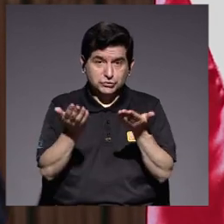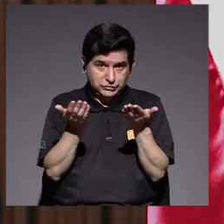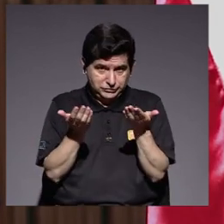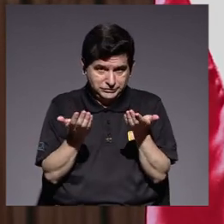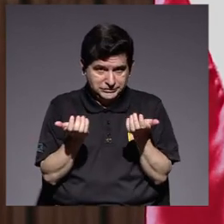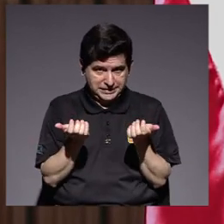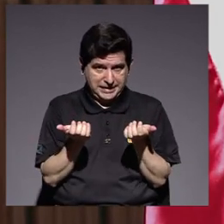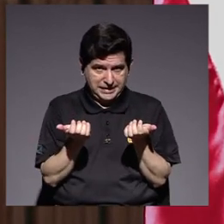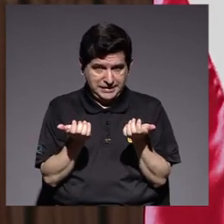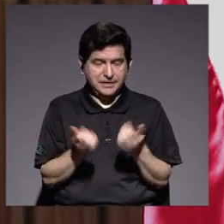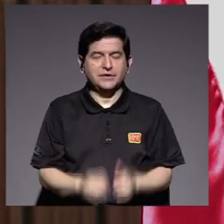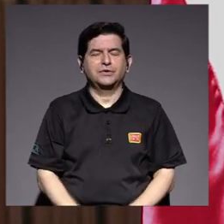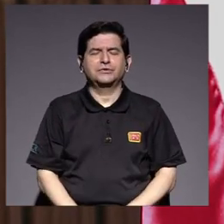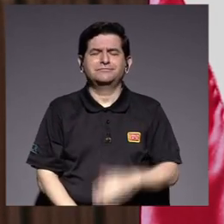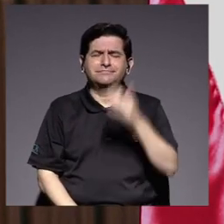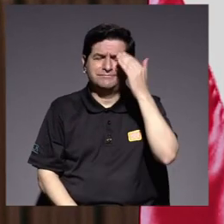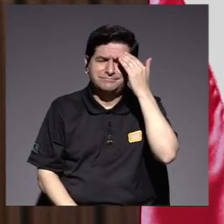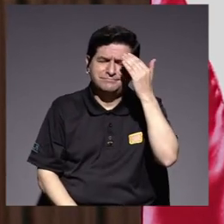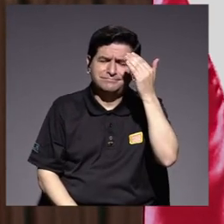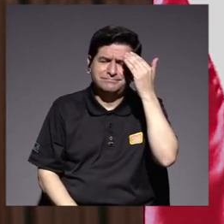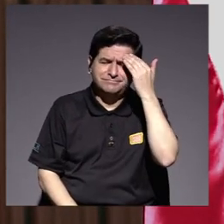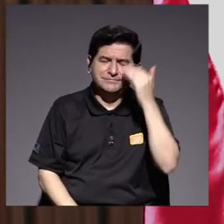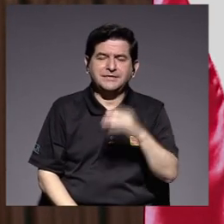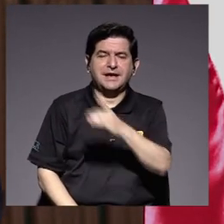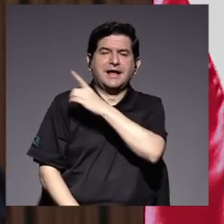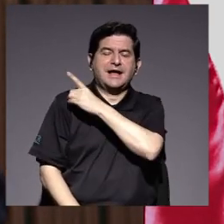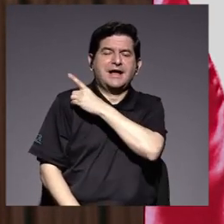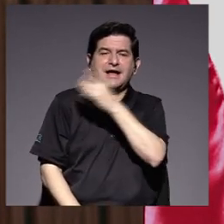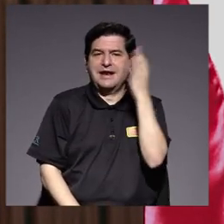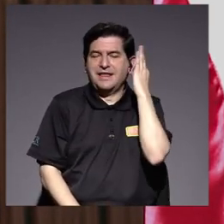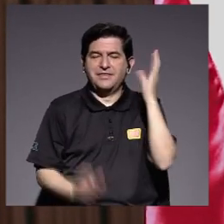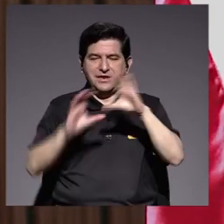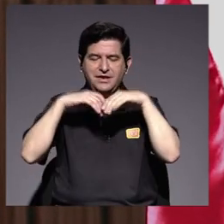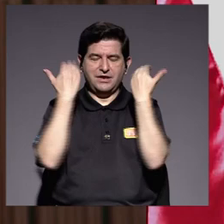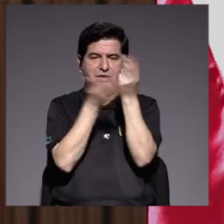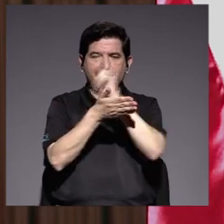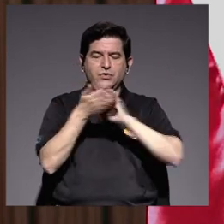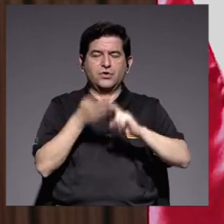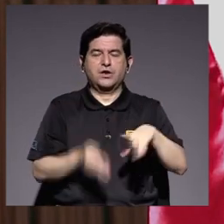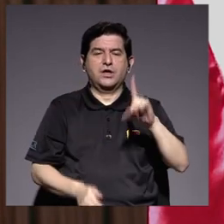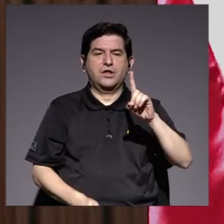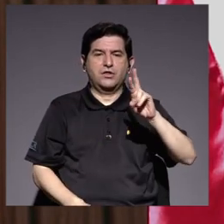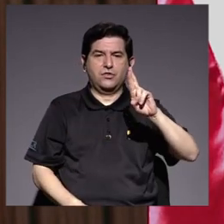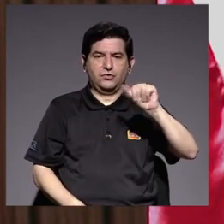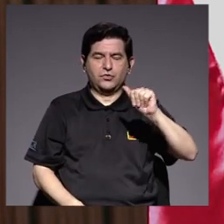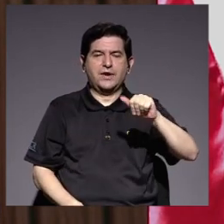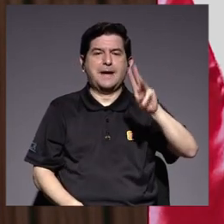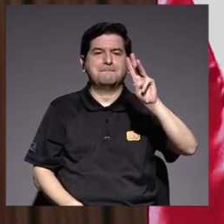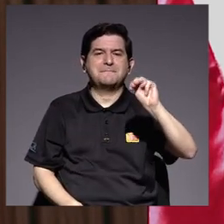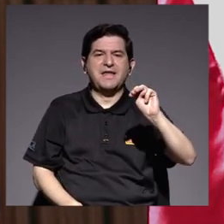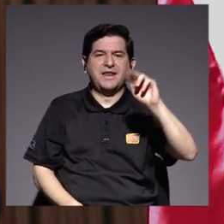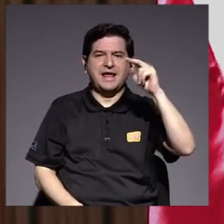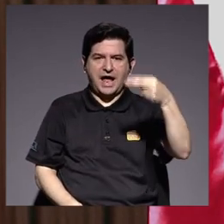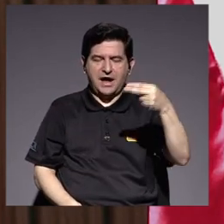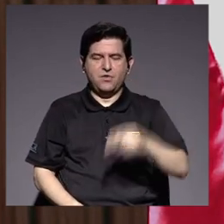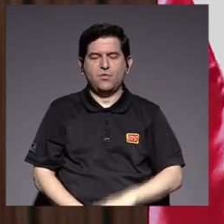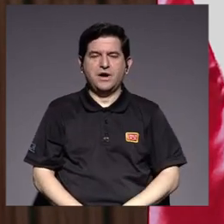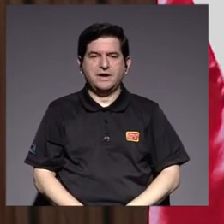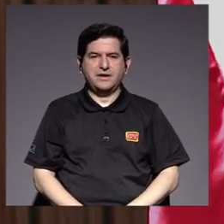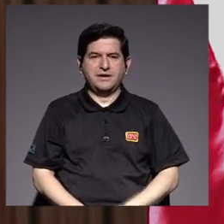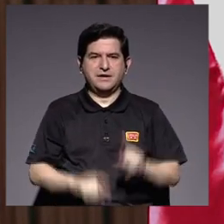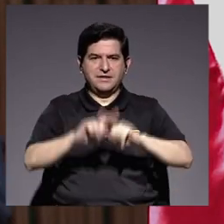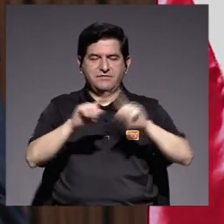Quiero saludar cordialmente a la señora directora del Consejo Universitario, la doctora Madeline Howard, a las señoras y